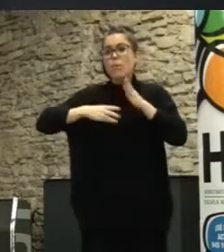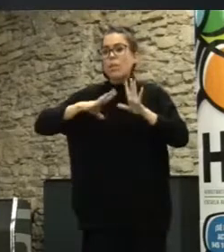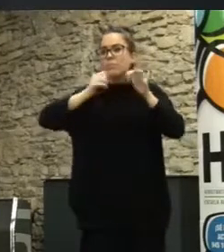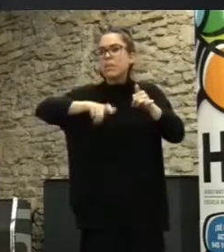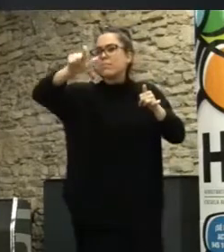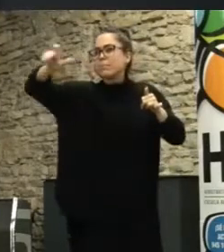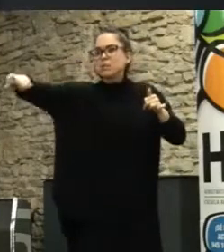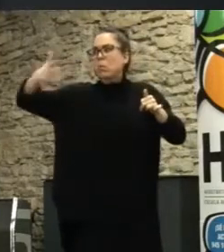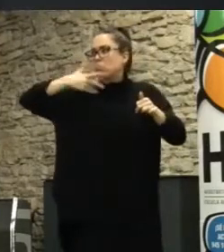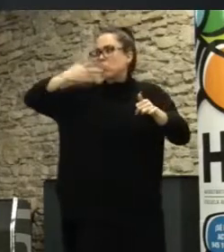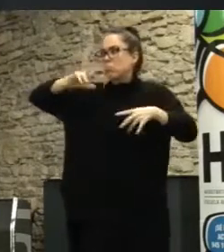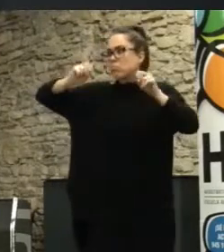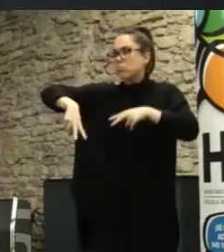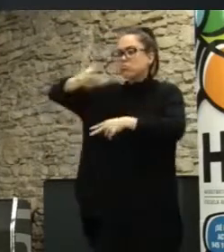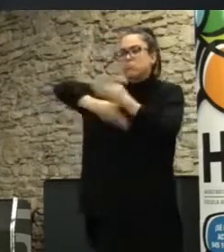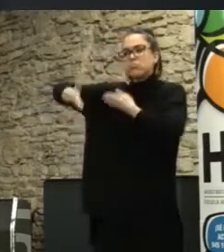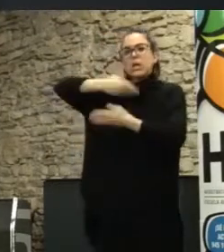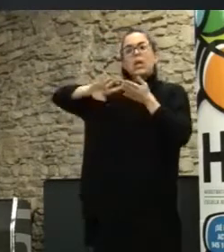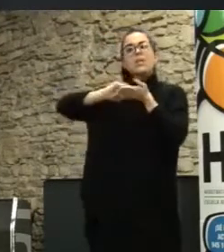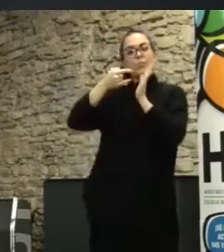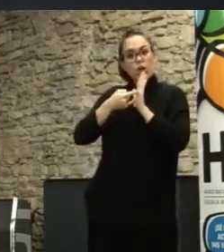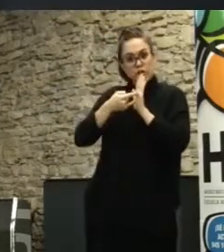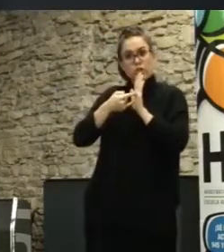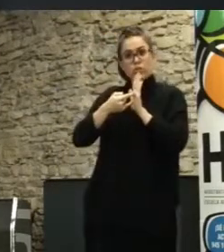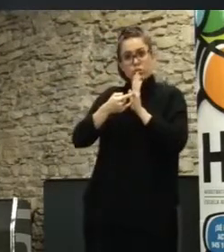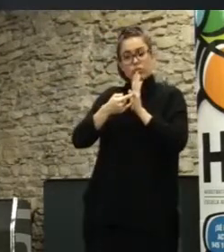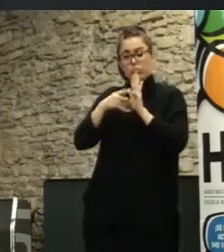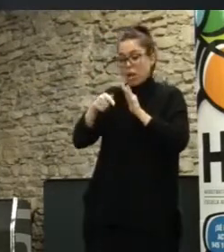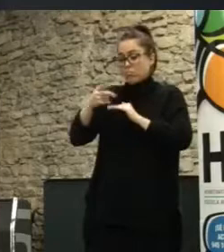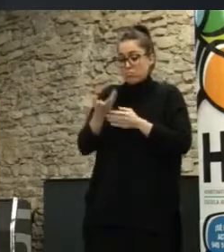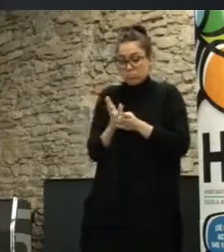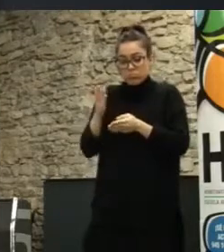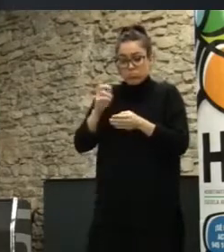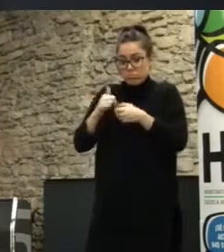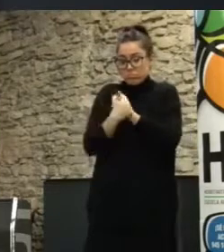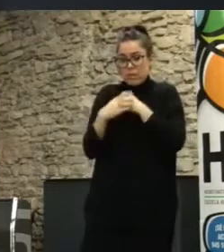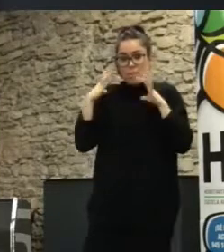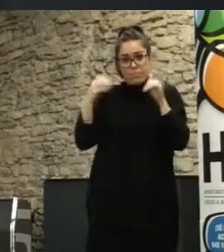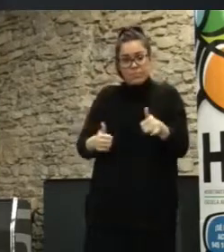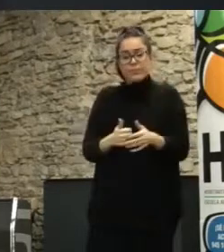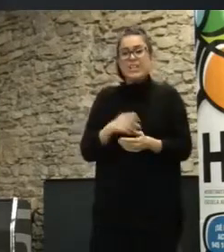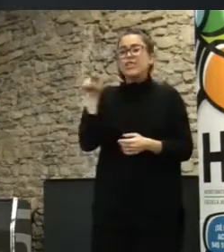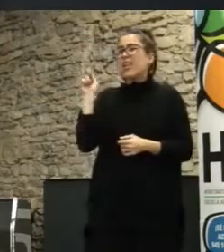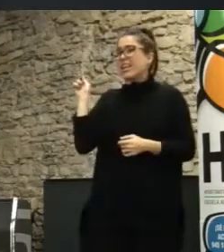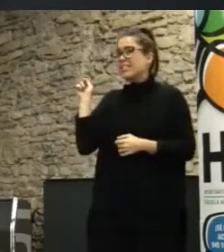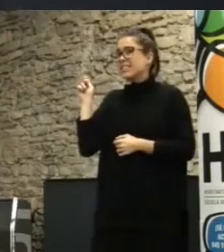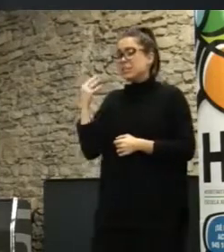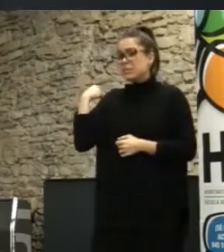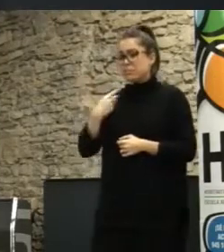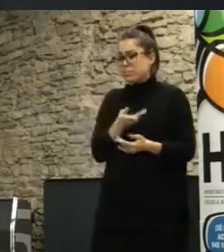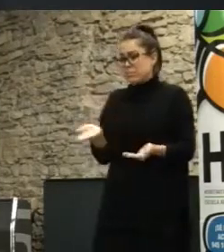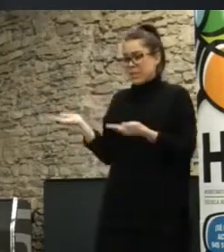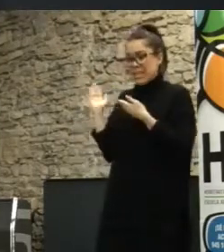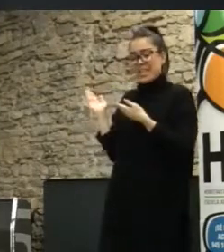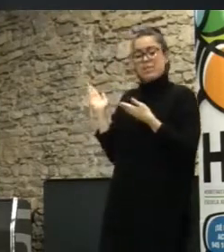conoce, desconocidos, a colaborar en proyectos concretos. Entonces, bueno, este de propuestas ciudadanas desde abajo